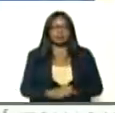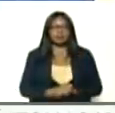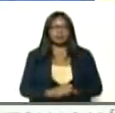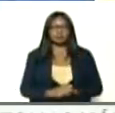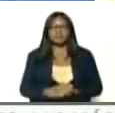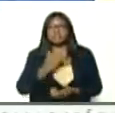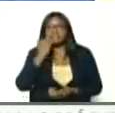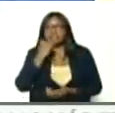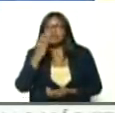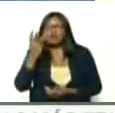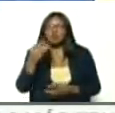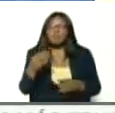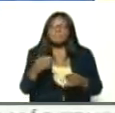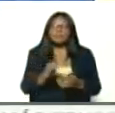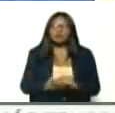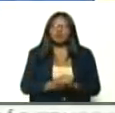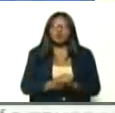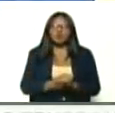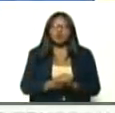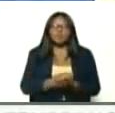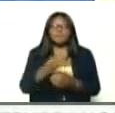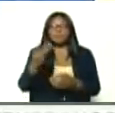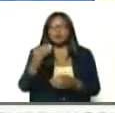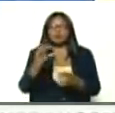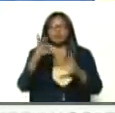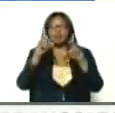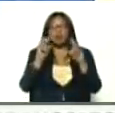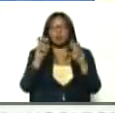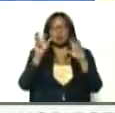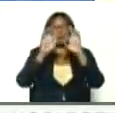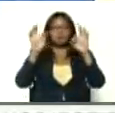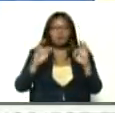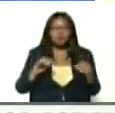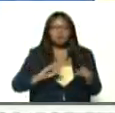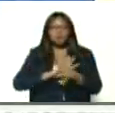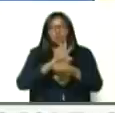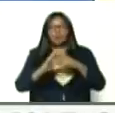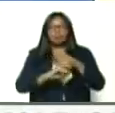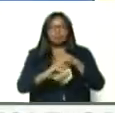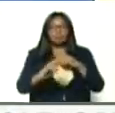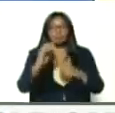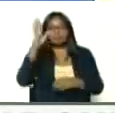cerca el número, del piso, de la nueva ola, del piso,